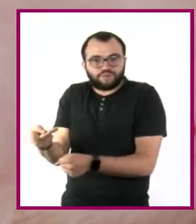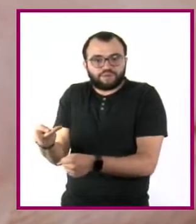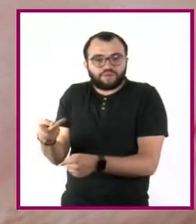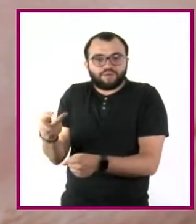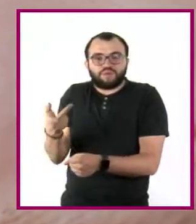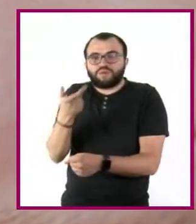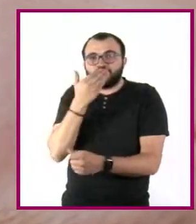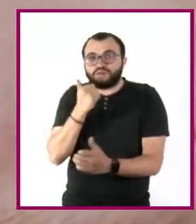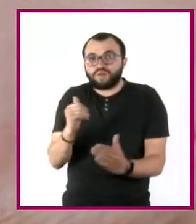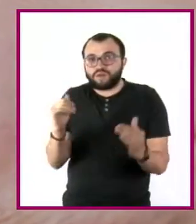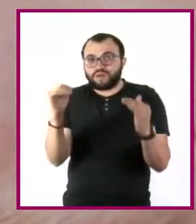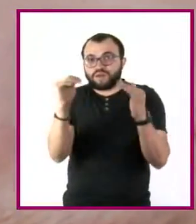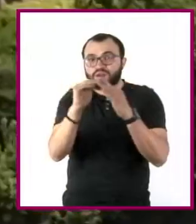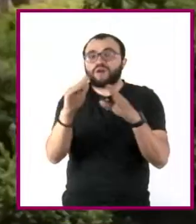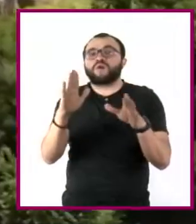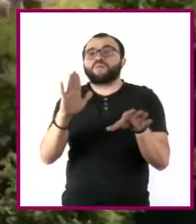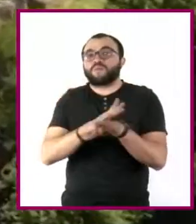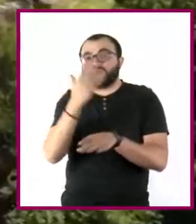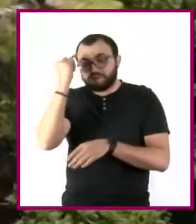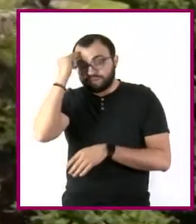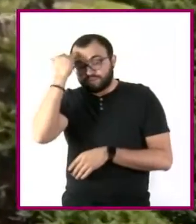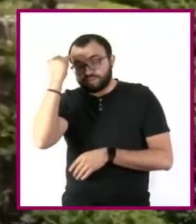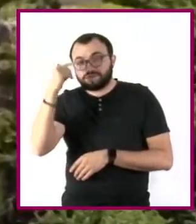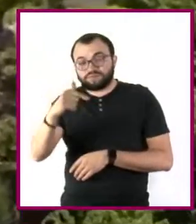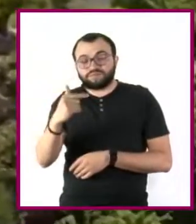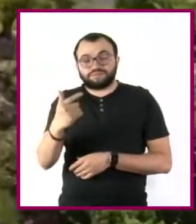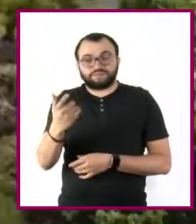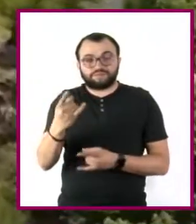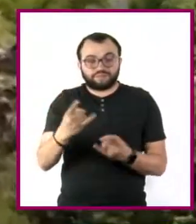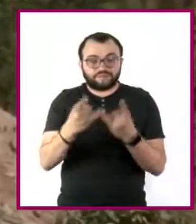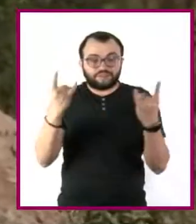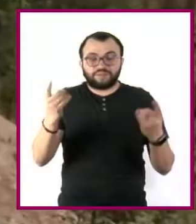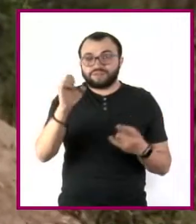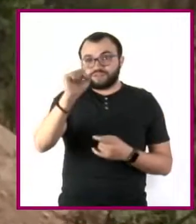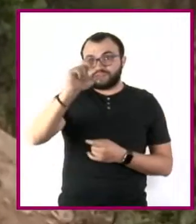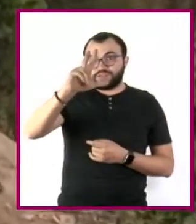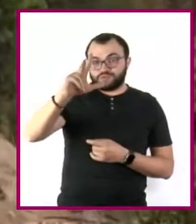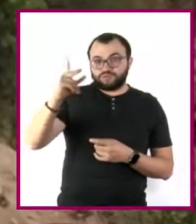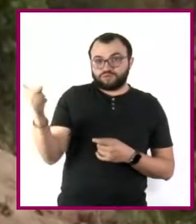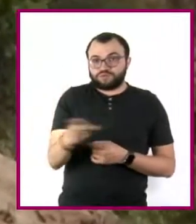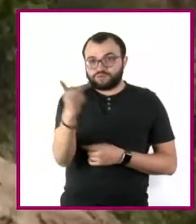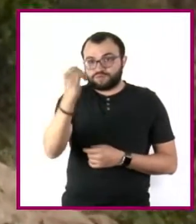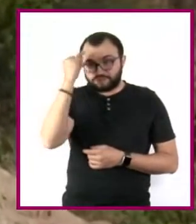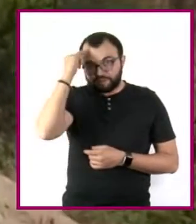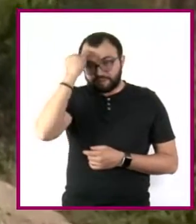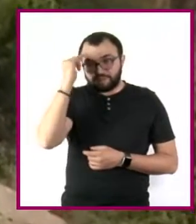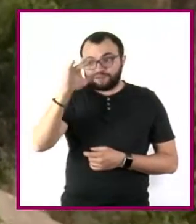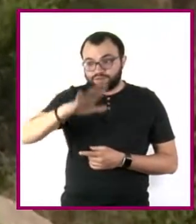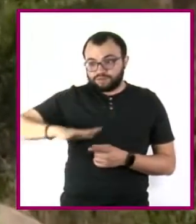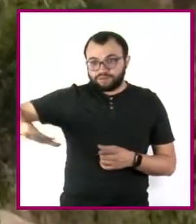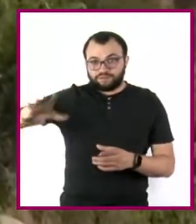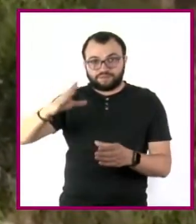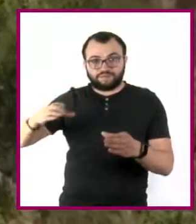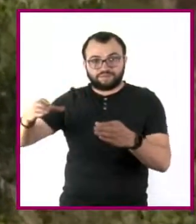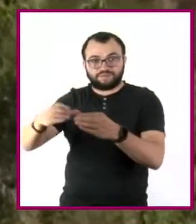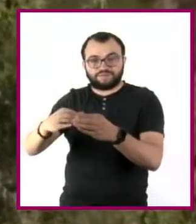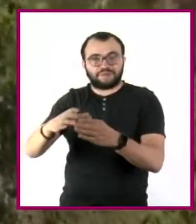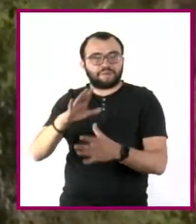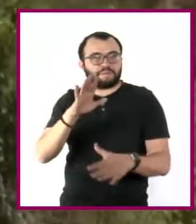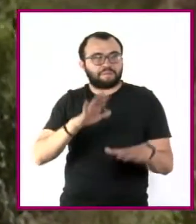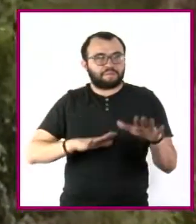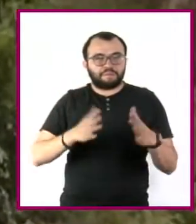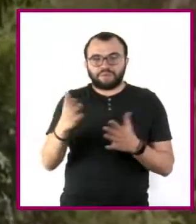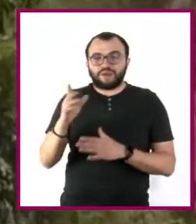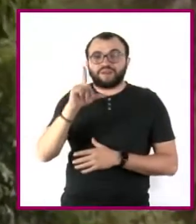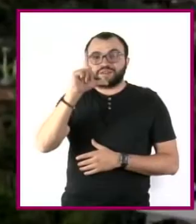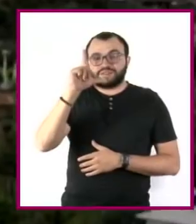inequidad por etnia es histórico en un país donde existen 68 pueblos indígenas y cuya población suma un poco más de 16